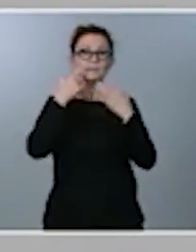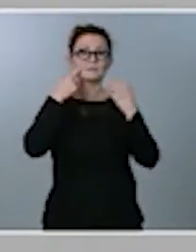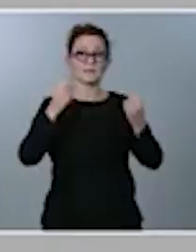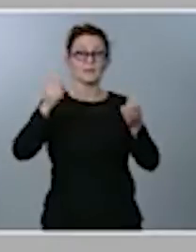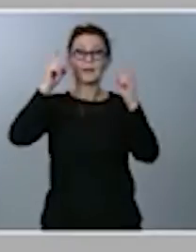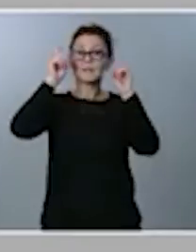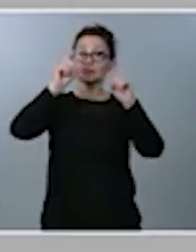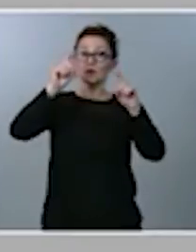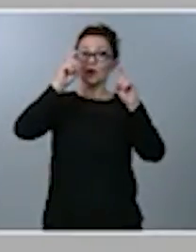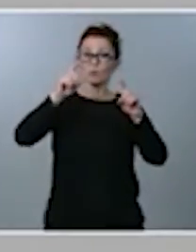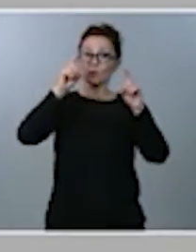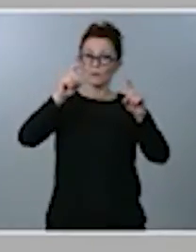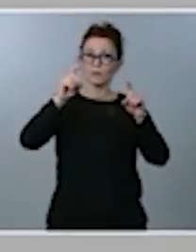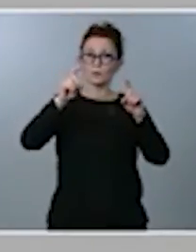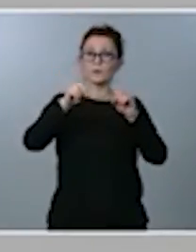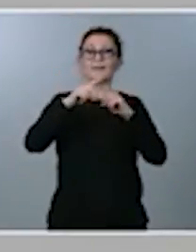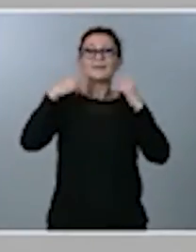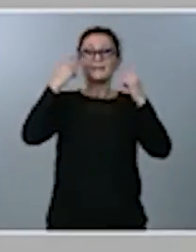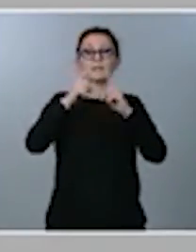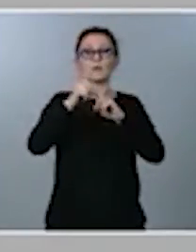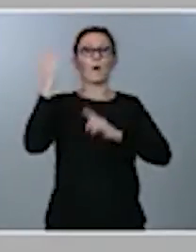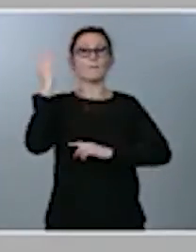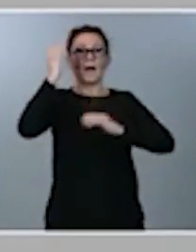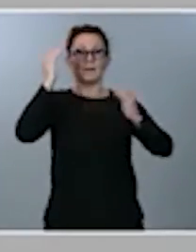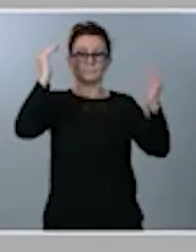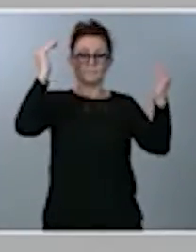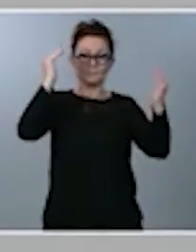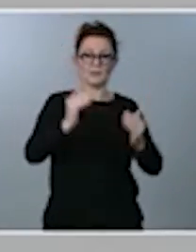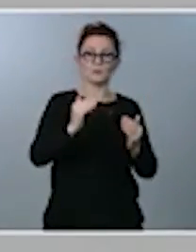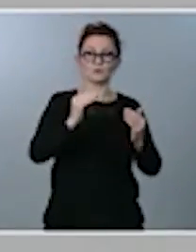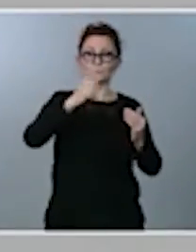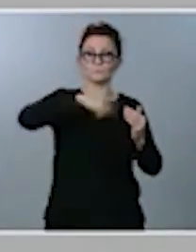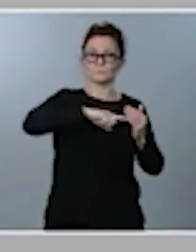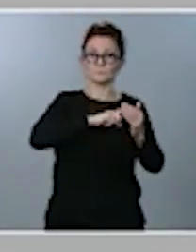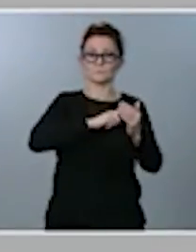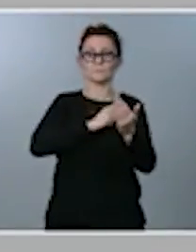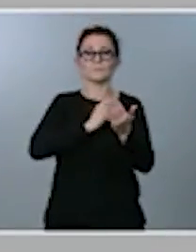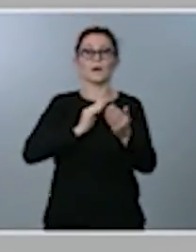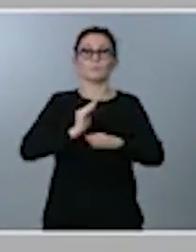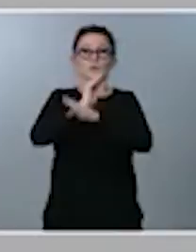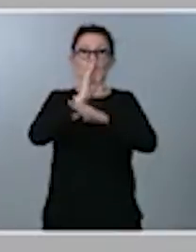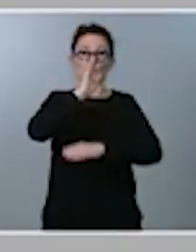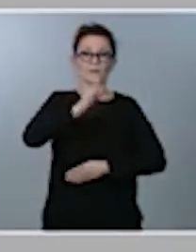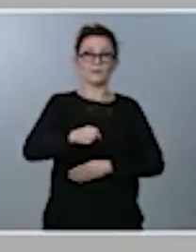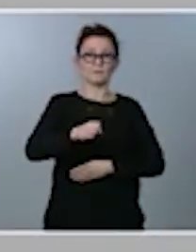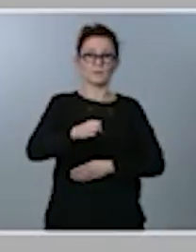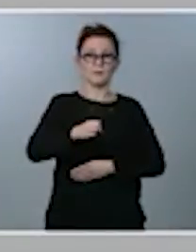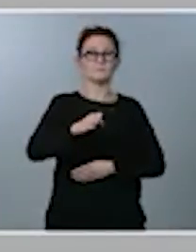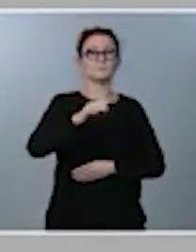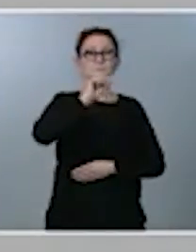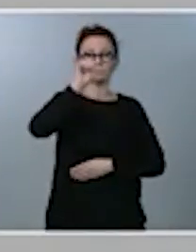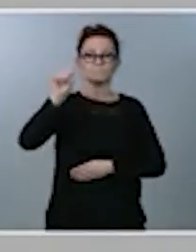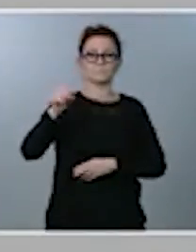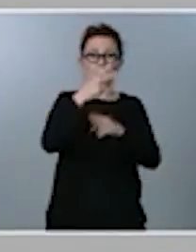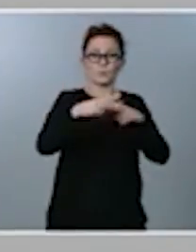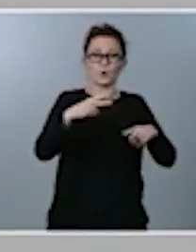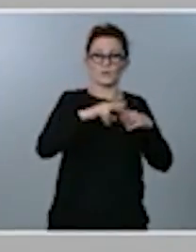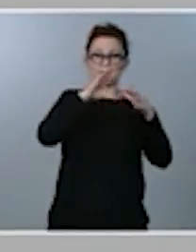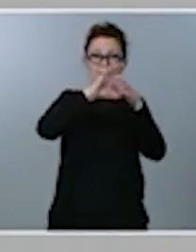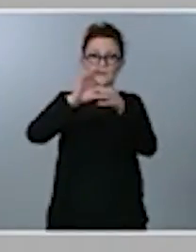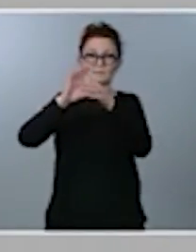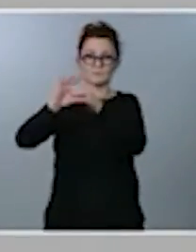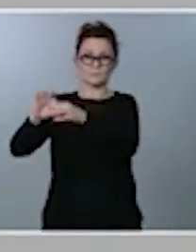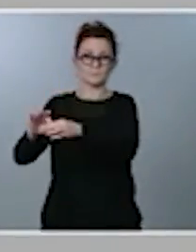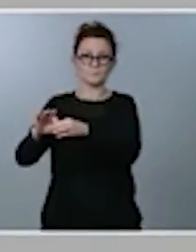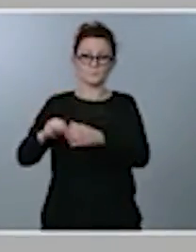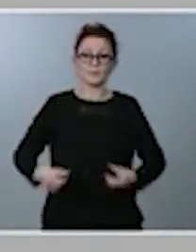resientan lo menos posible con la aportación directa que hace al Estado a cada una de esas políticas. En el gasto de personal